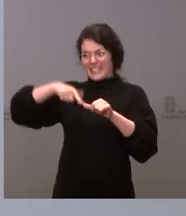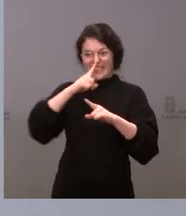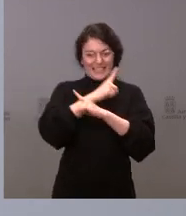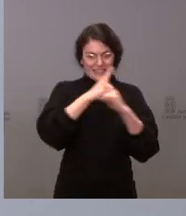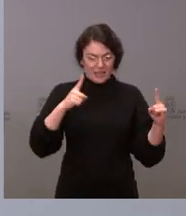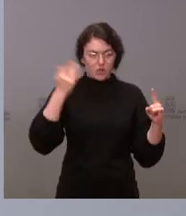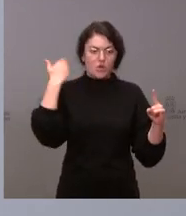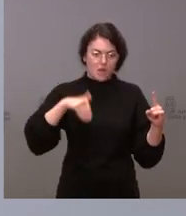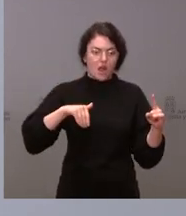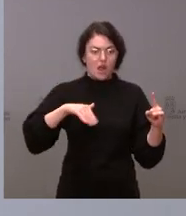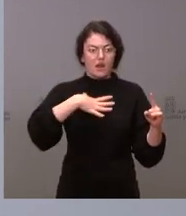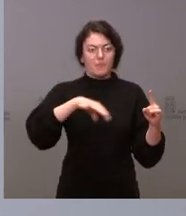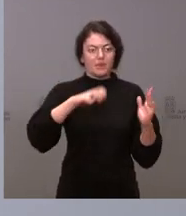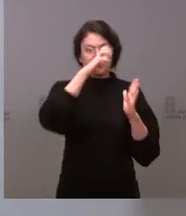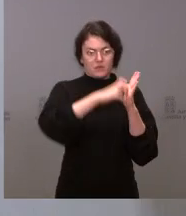ejercicio 2022.